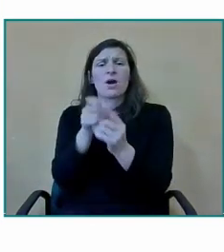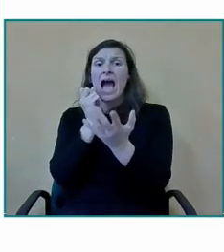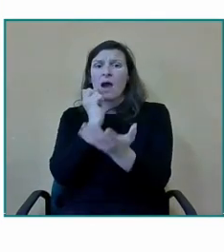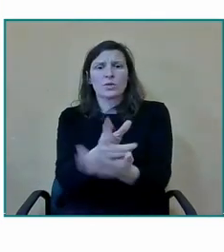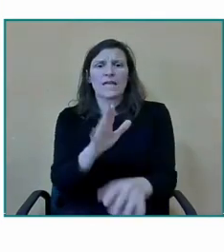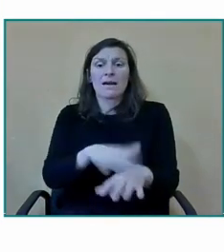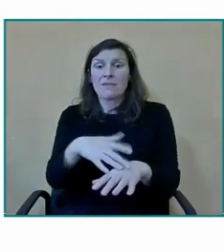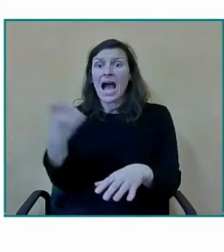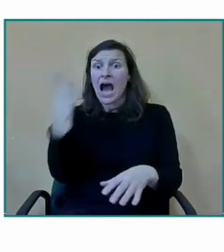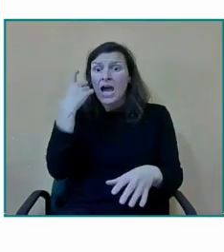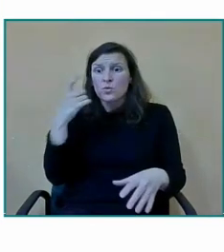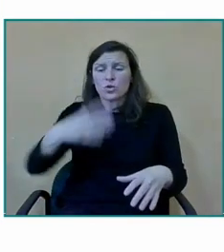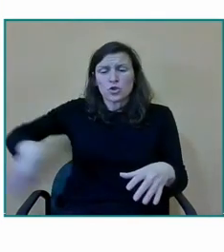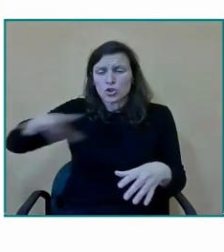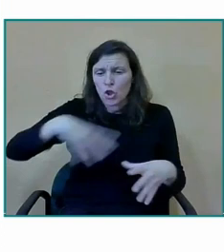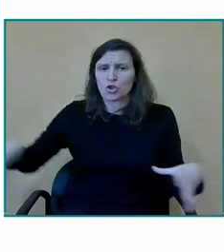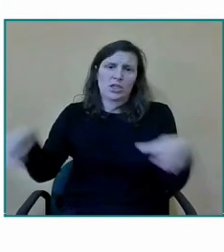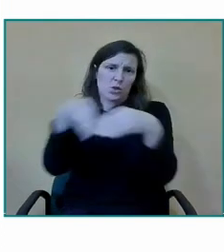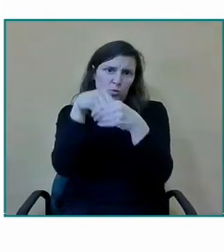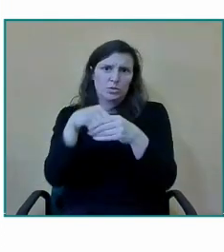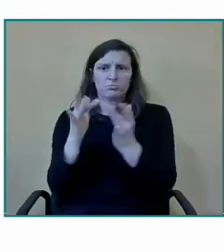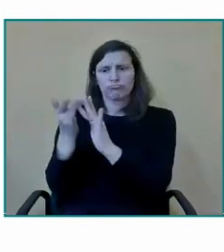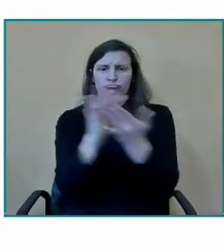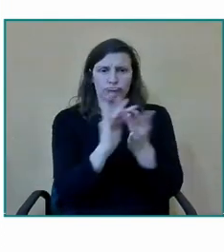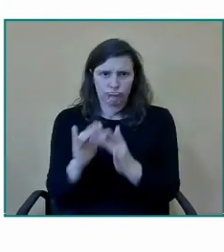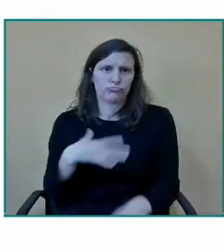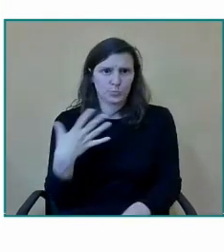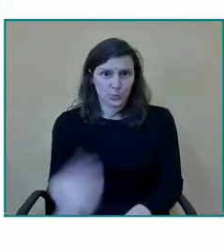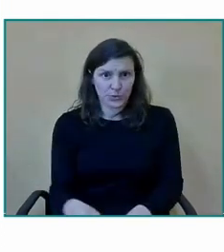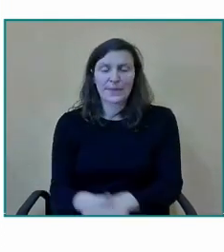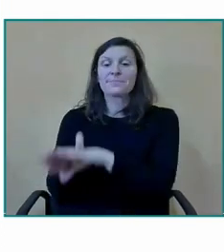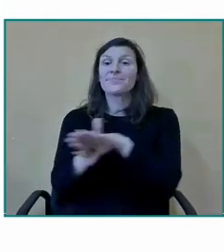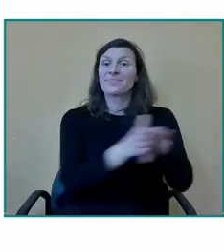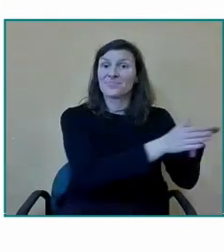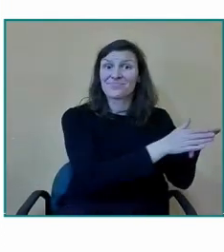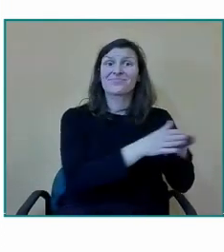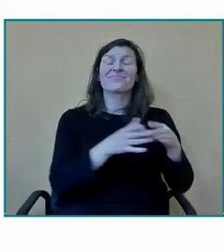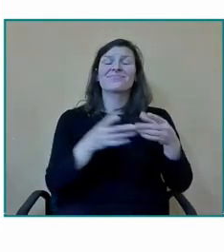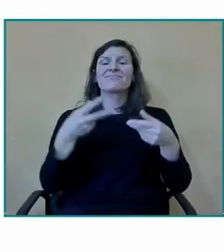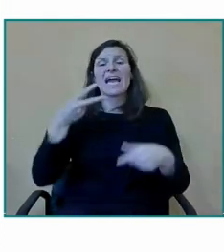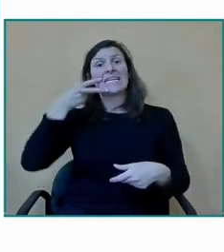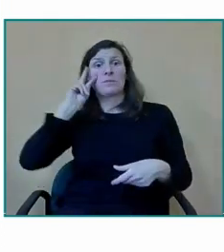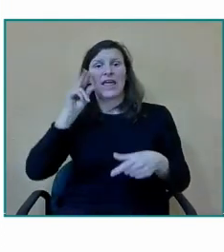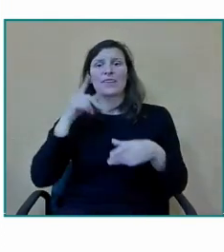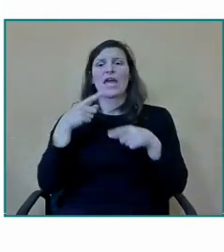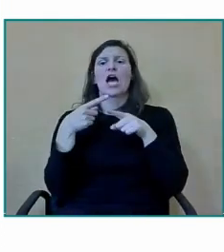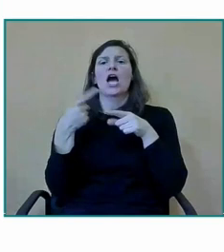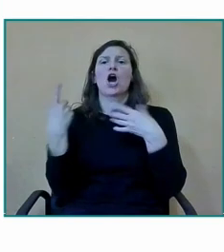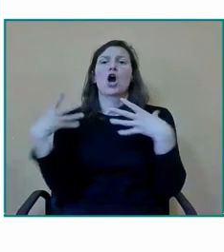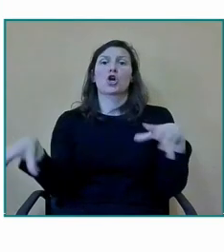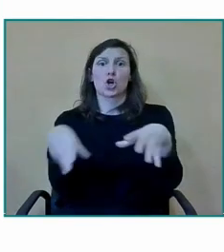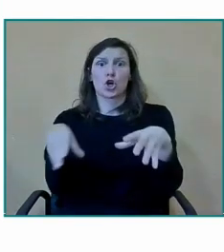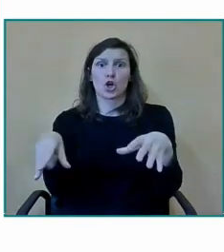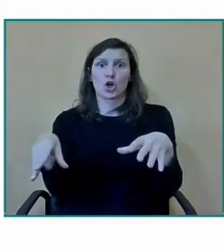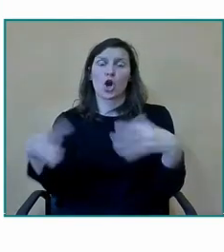y en esa educación combinada combinada llamamos aquellas experiencias en las que las aulas de